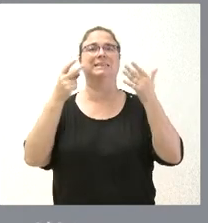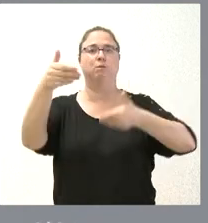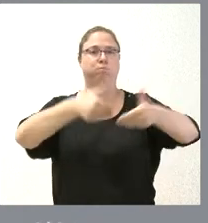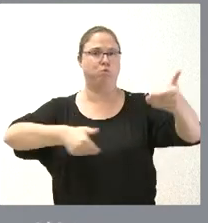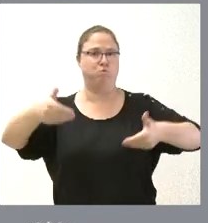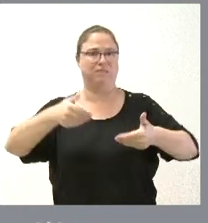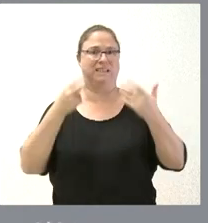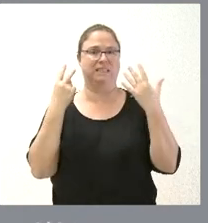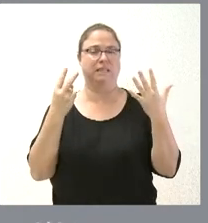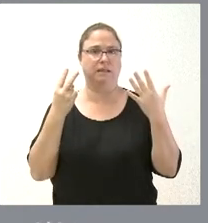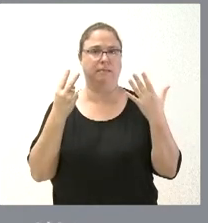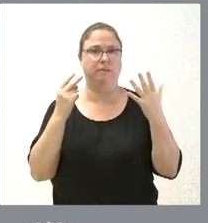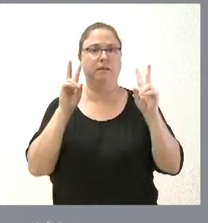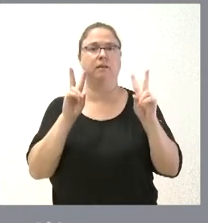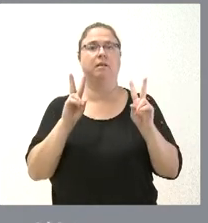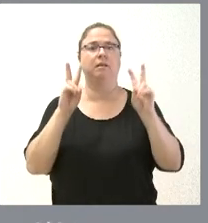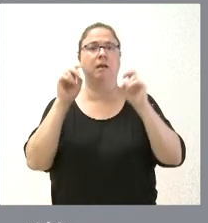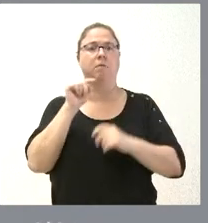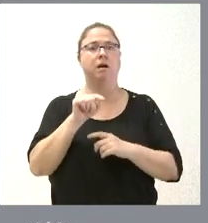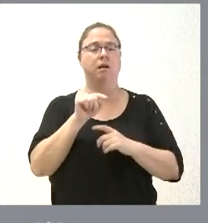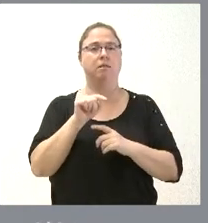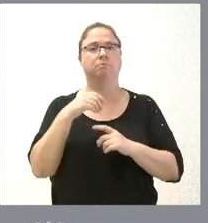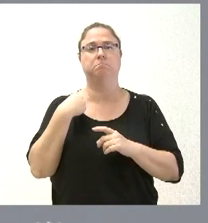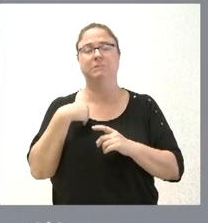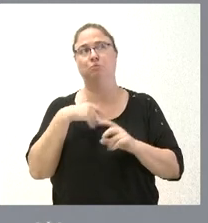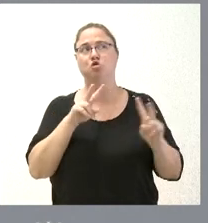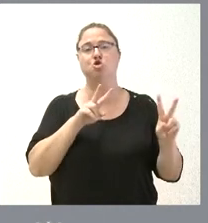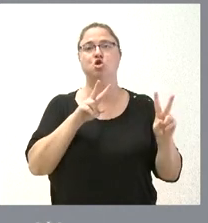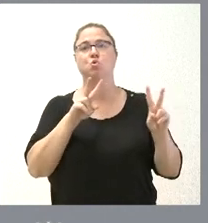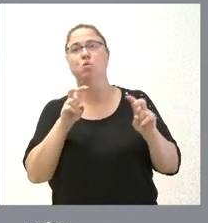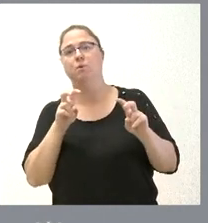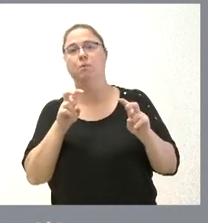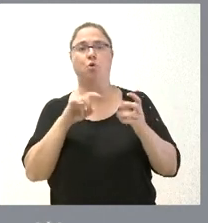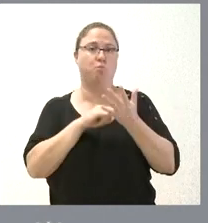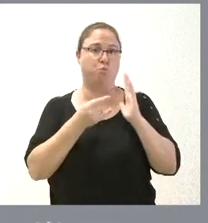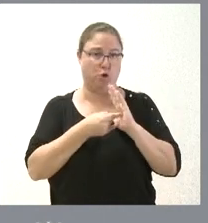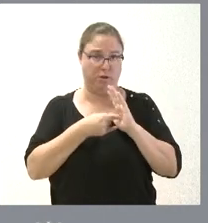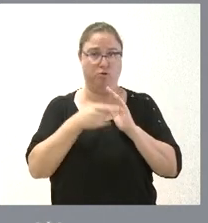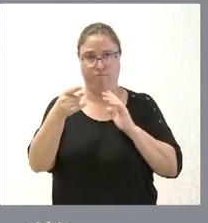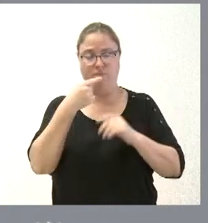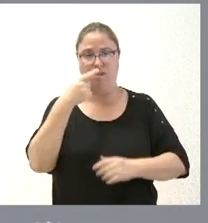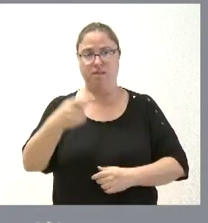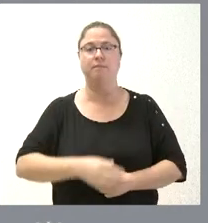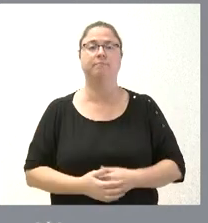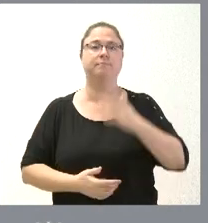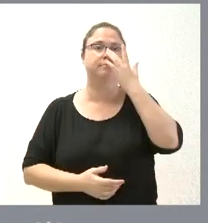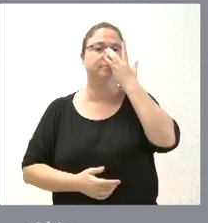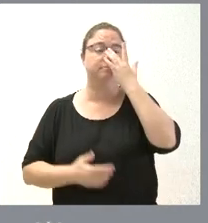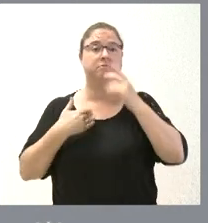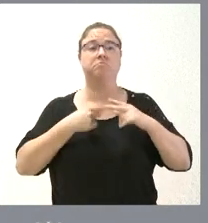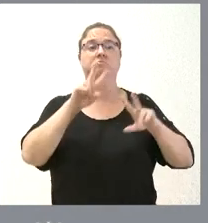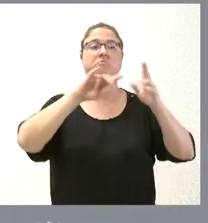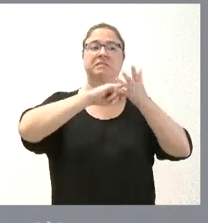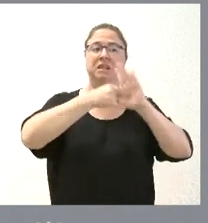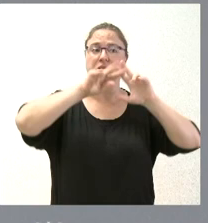relación con este nuevo proyecto que usted plantea. Se fue analizando